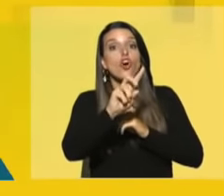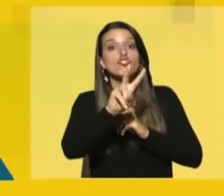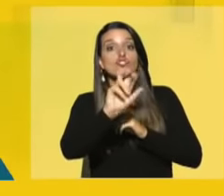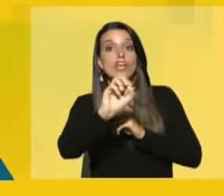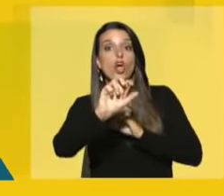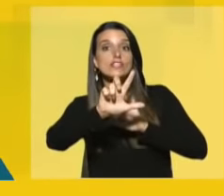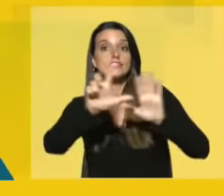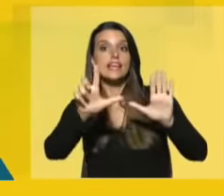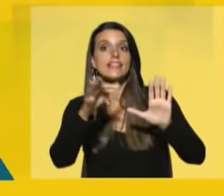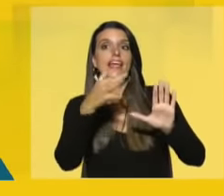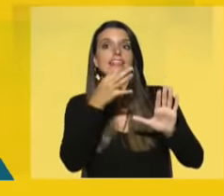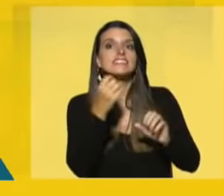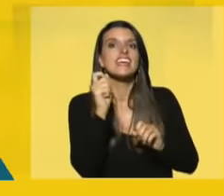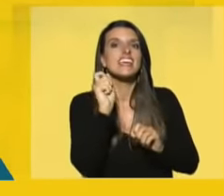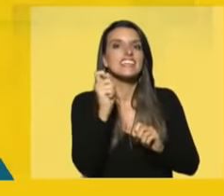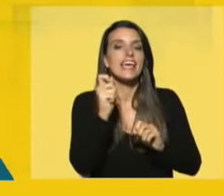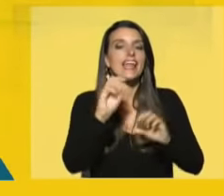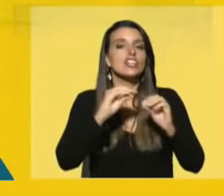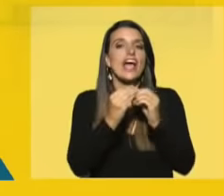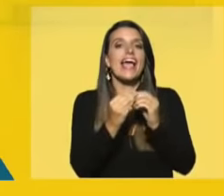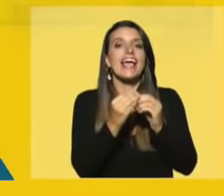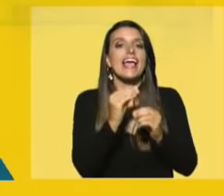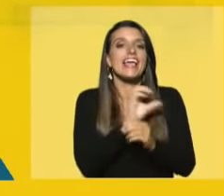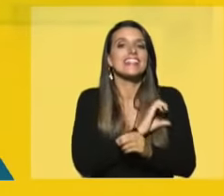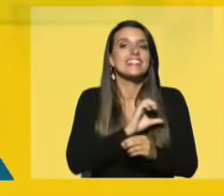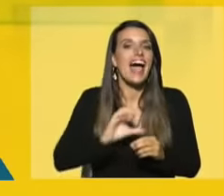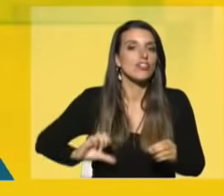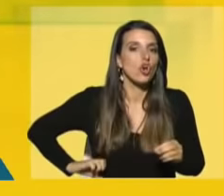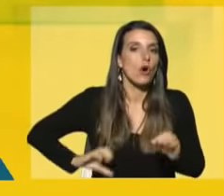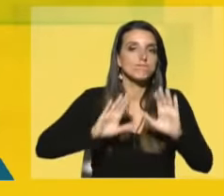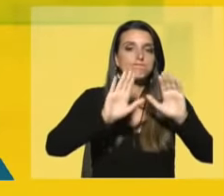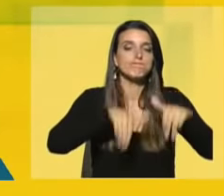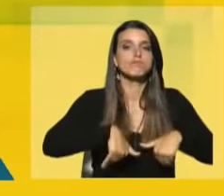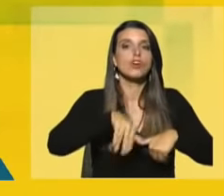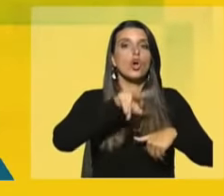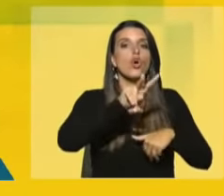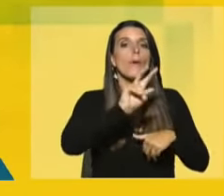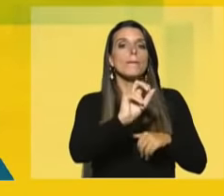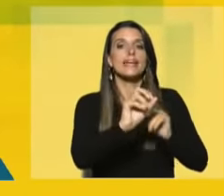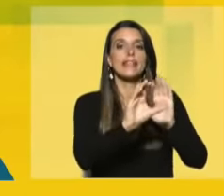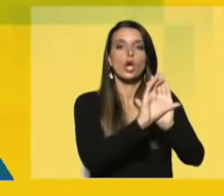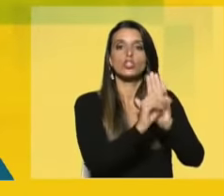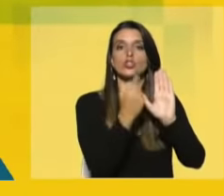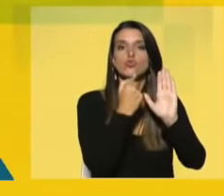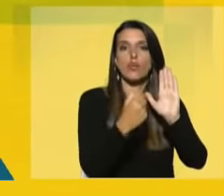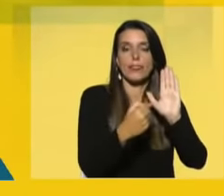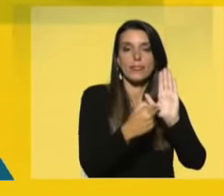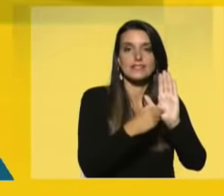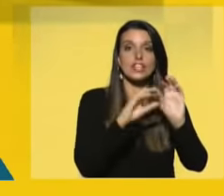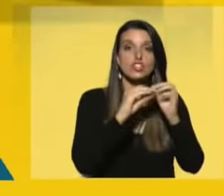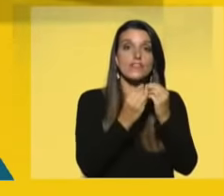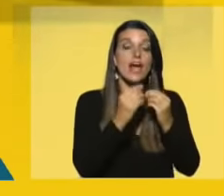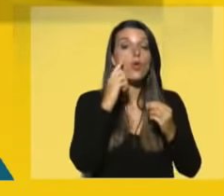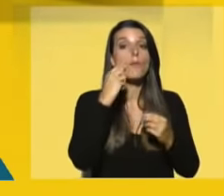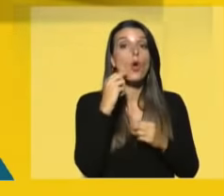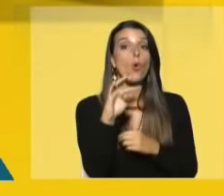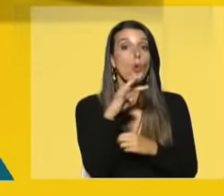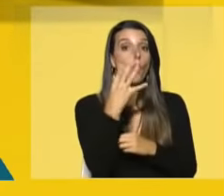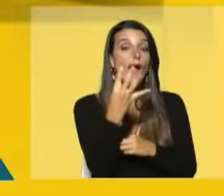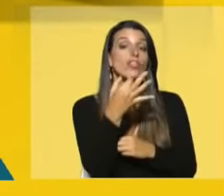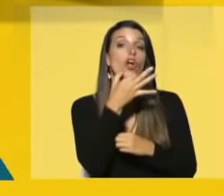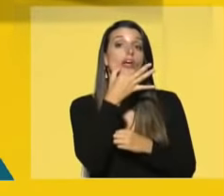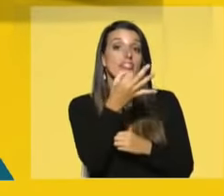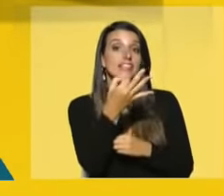Administración Central y a las entidades estatales comprendidas en el artículo 220 de la Constitución. El capítulo 4 está